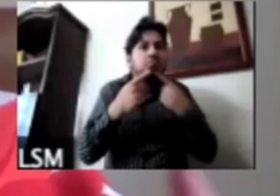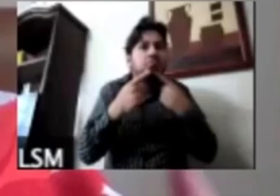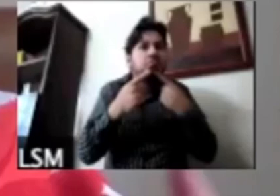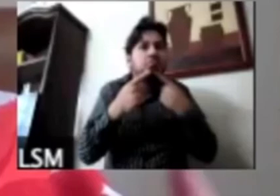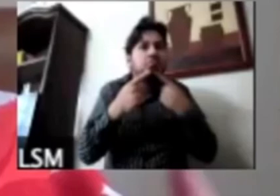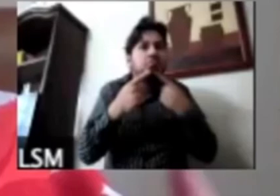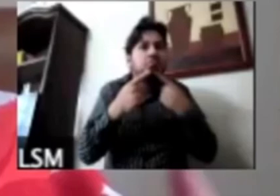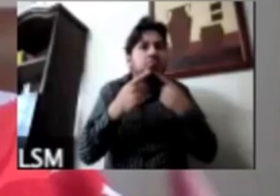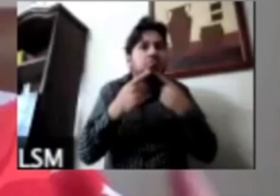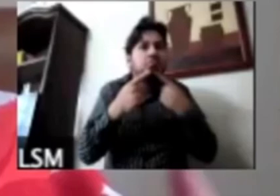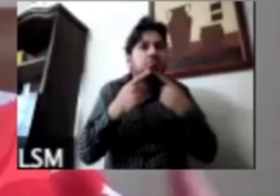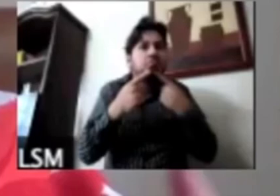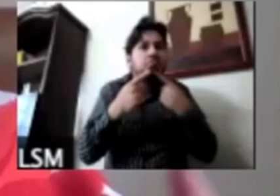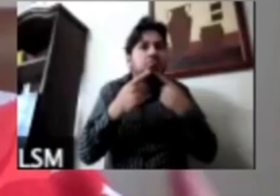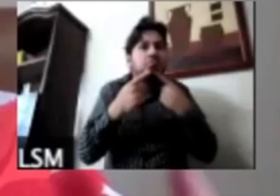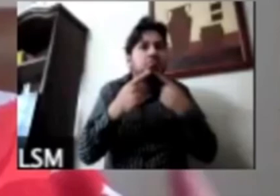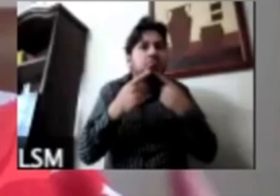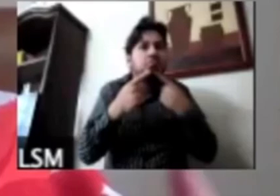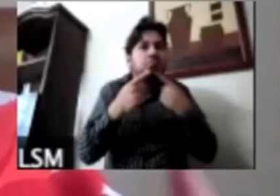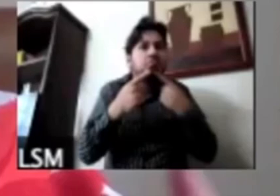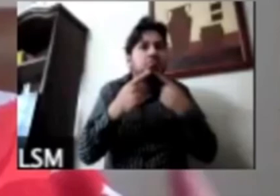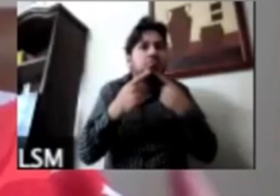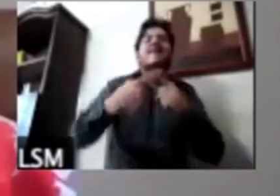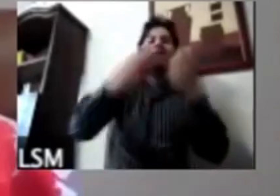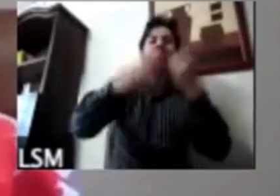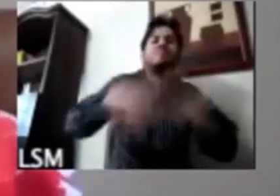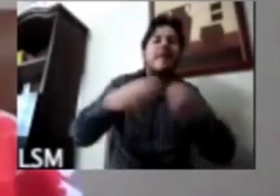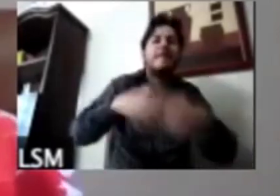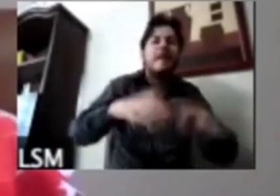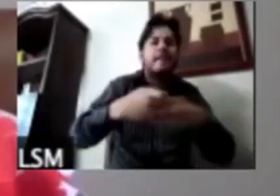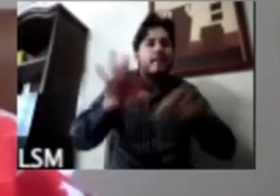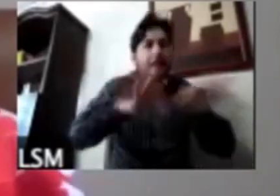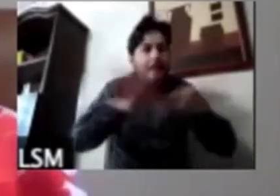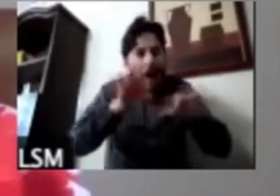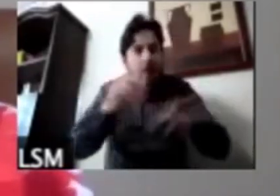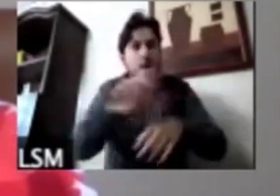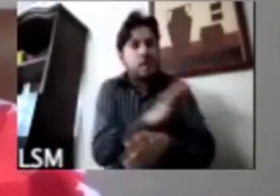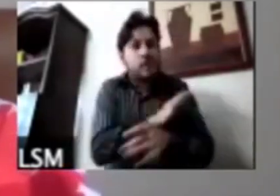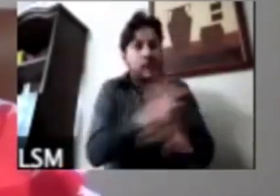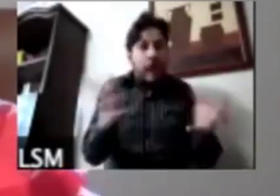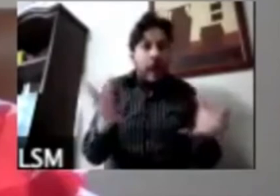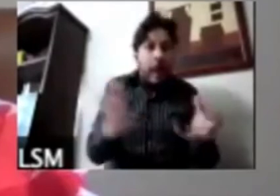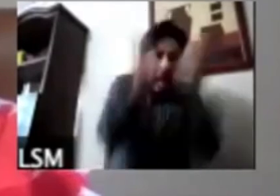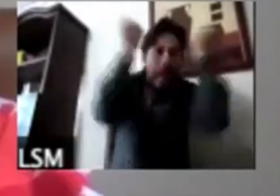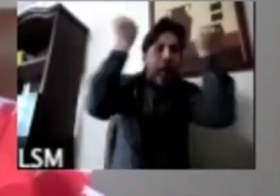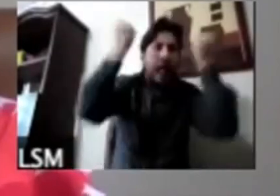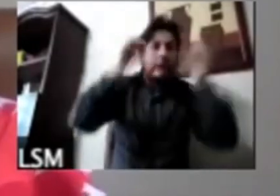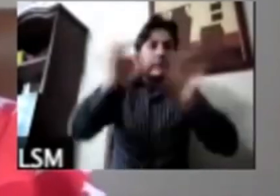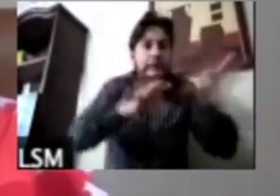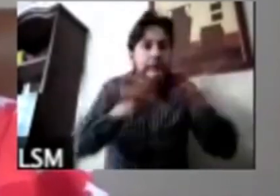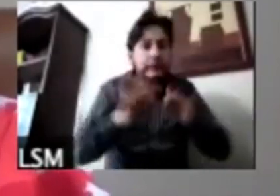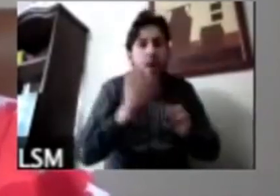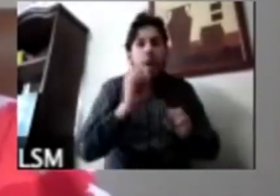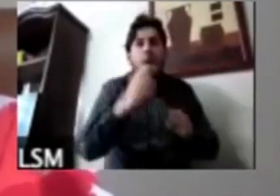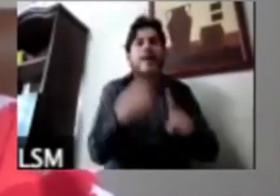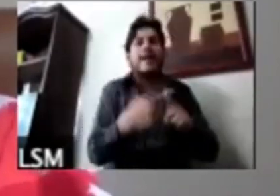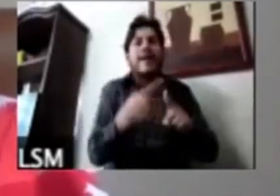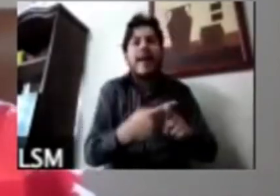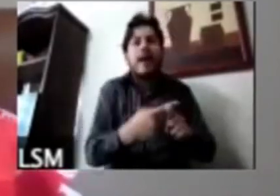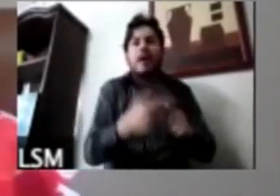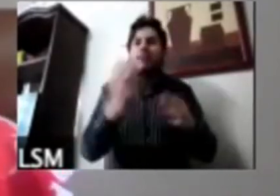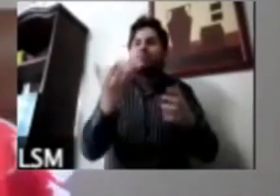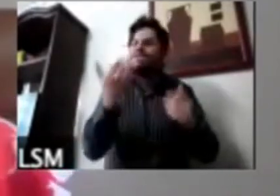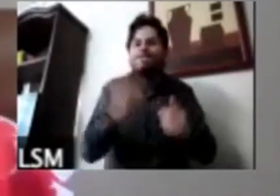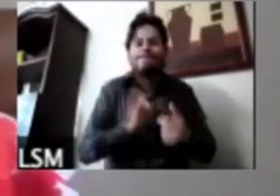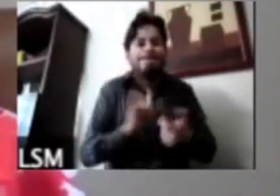quiénes van sufriendo quiénes pierden su trabajo y lo logran conseguir de regreso quiénes no tienen para comer hoy pero